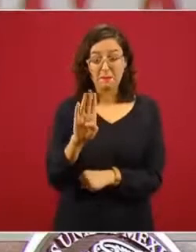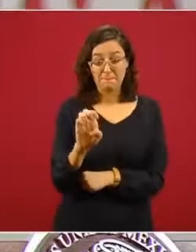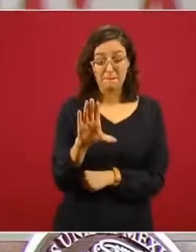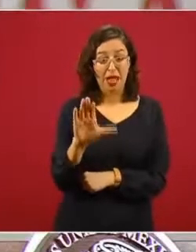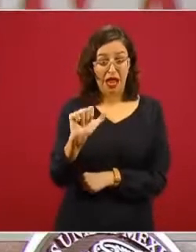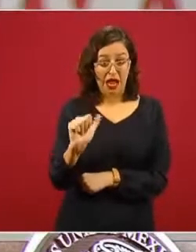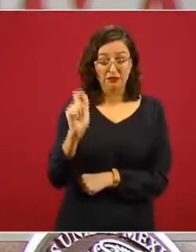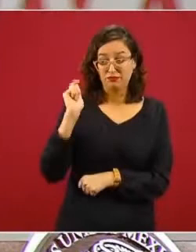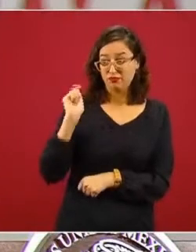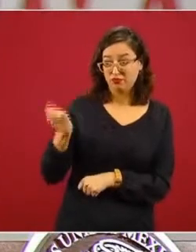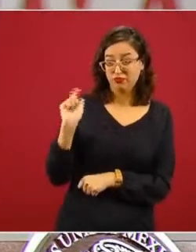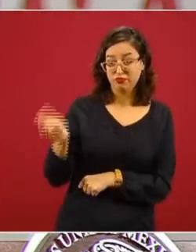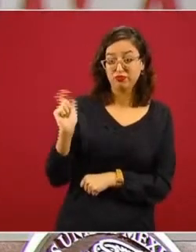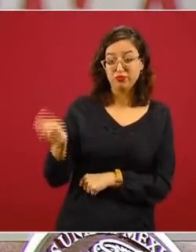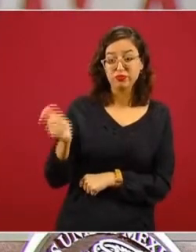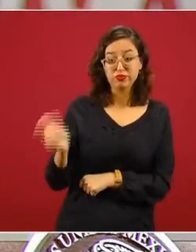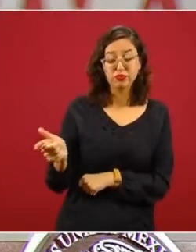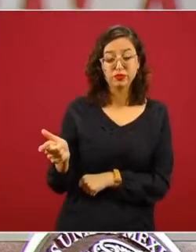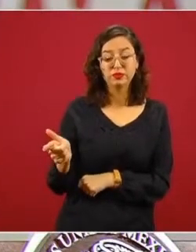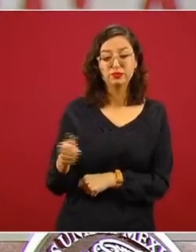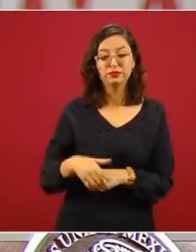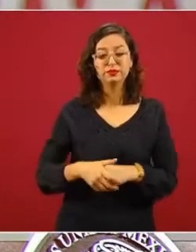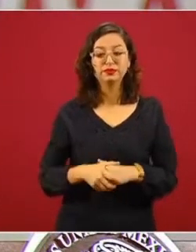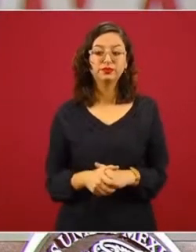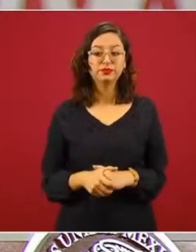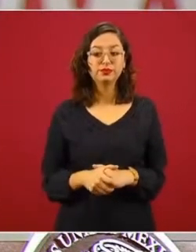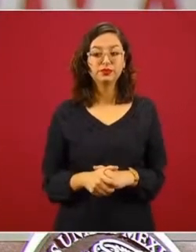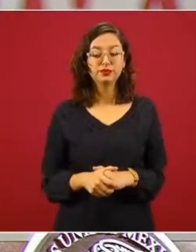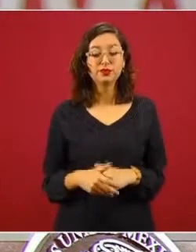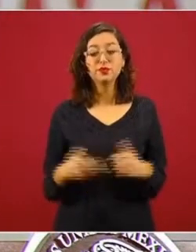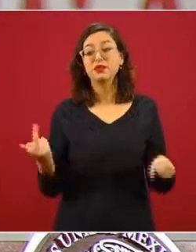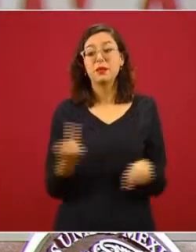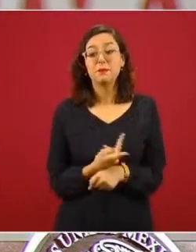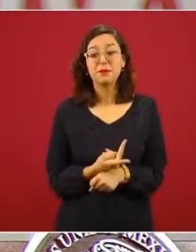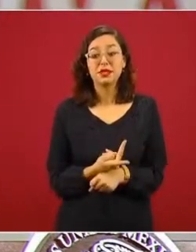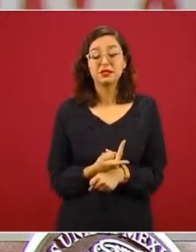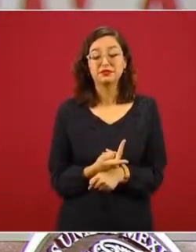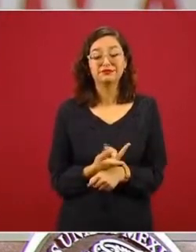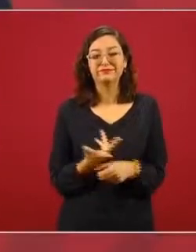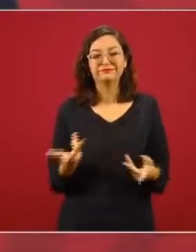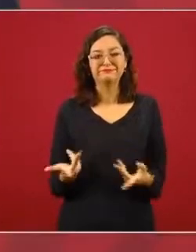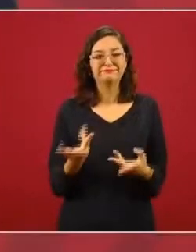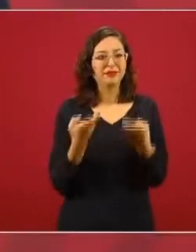y no podían cobrar